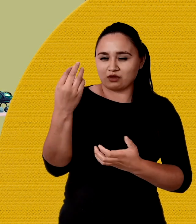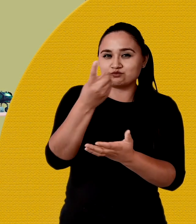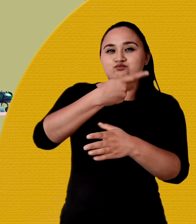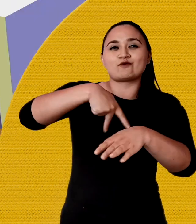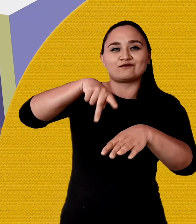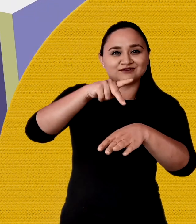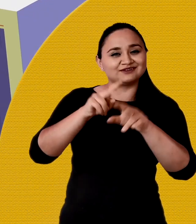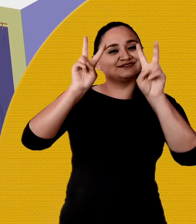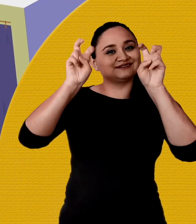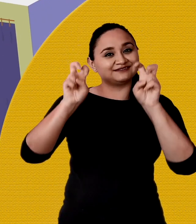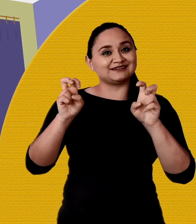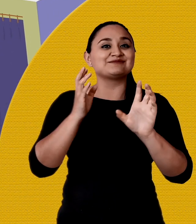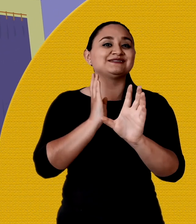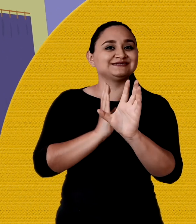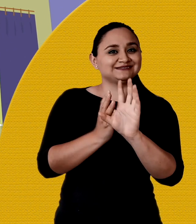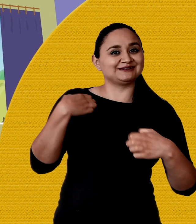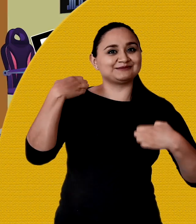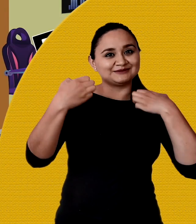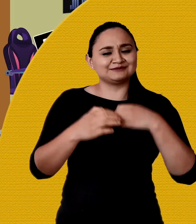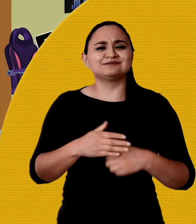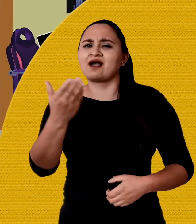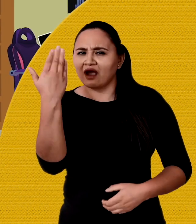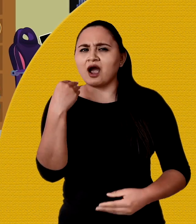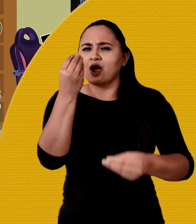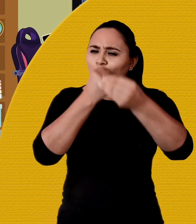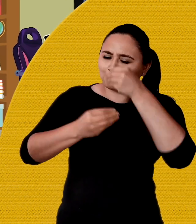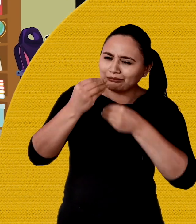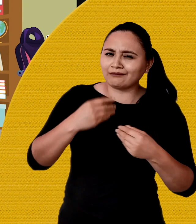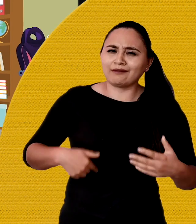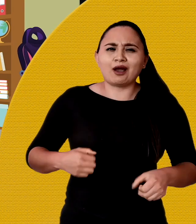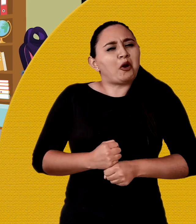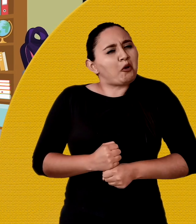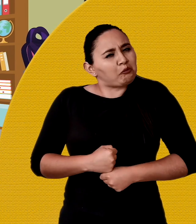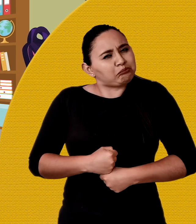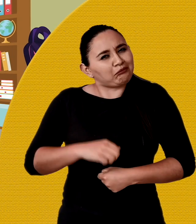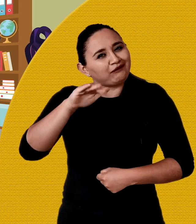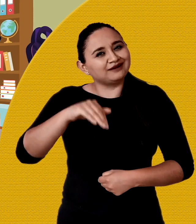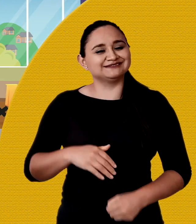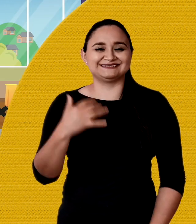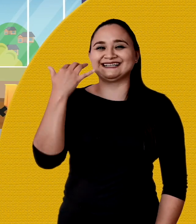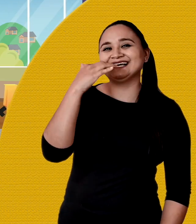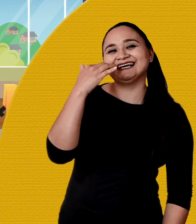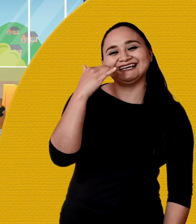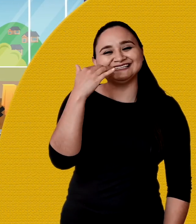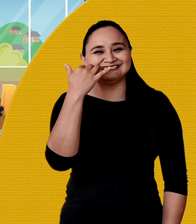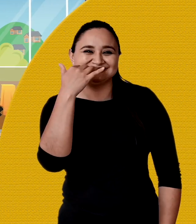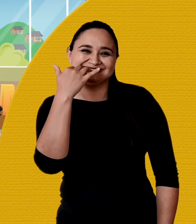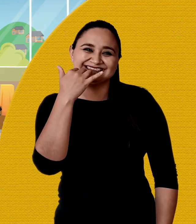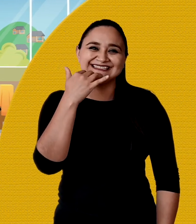y buscar ayuda. ¡Buenazo, mamá! Gracias. ¡Ya vengan a comer! ¡Tengo hambre!